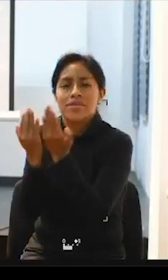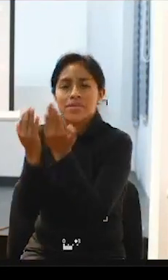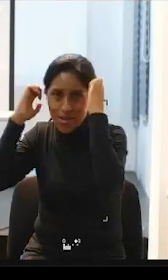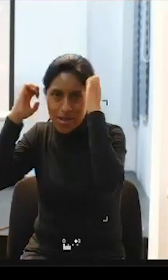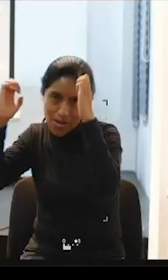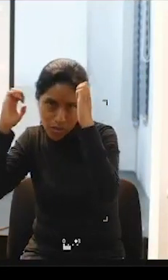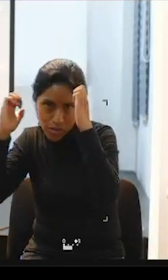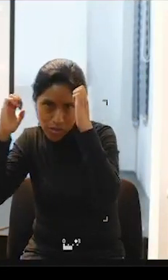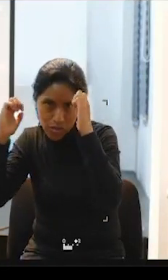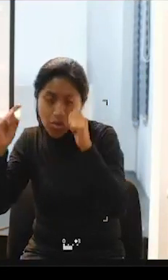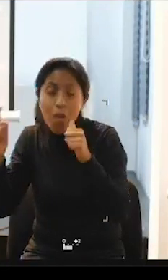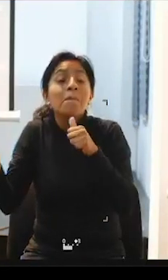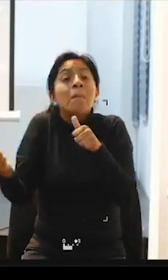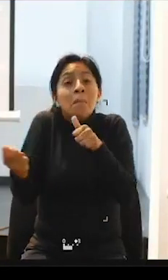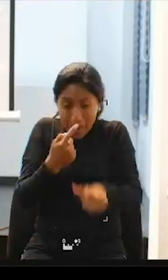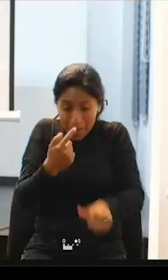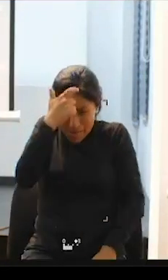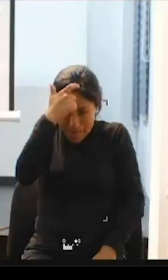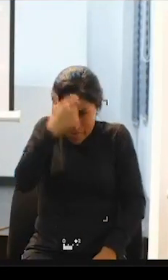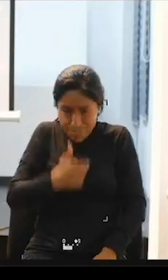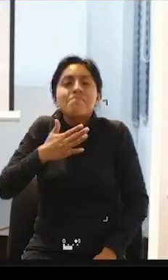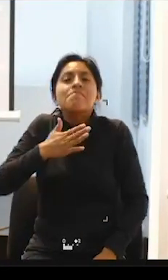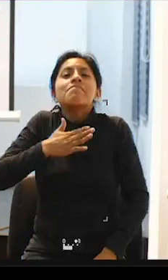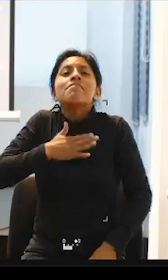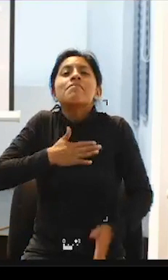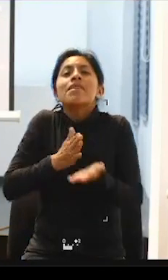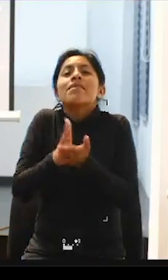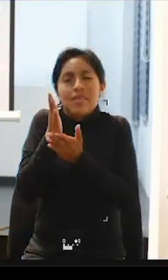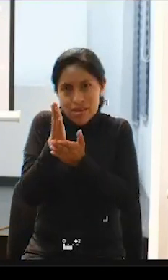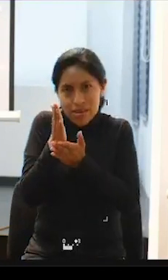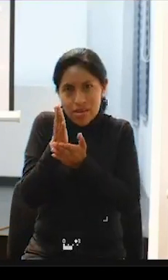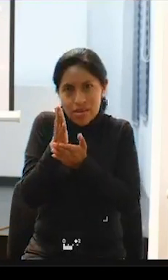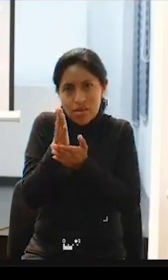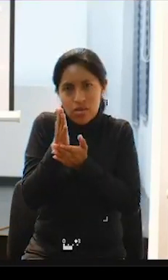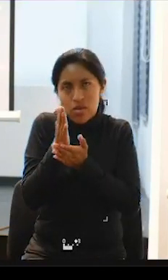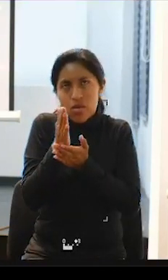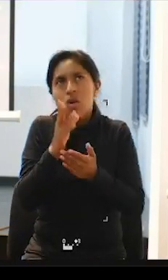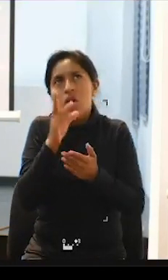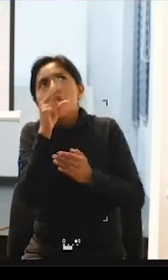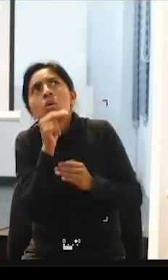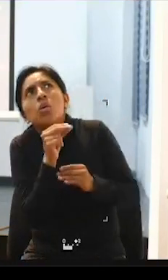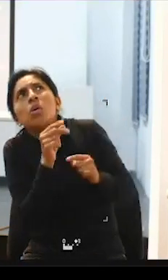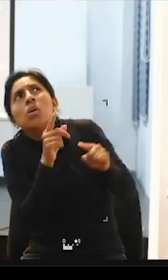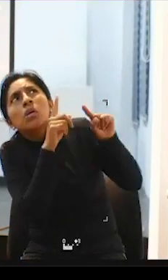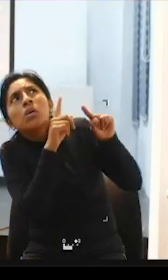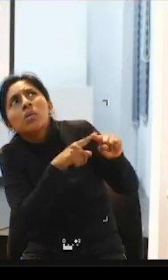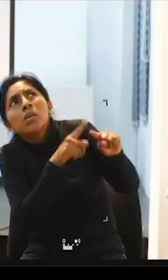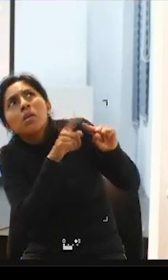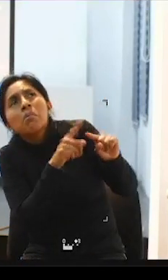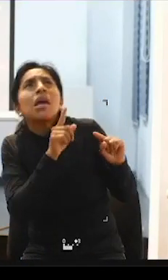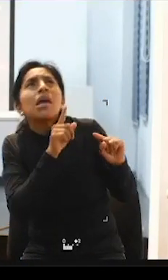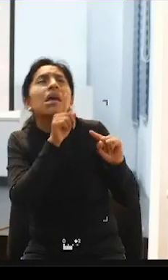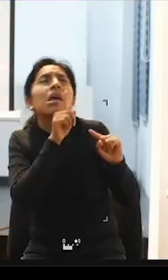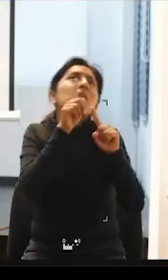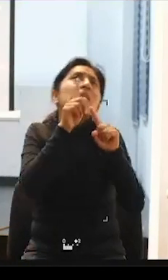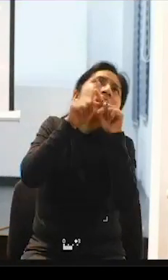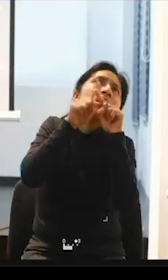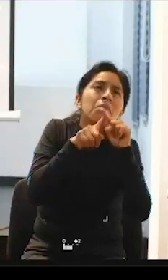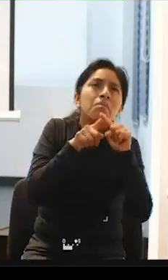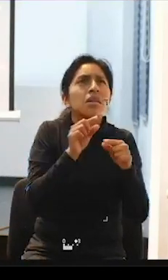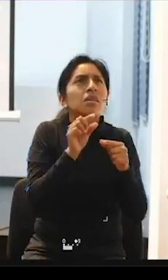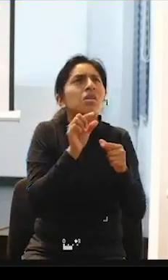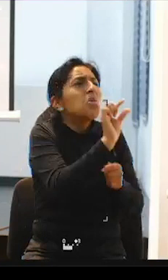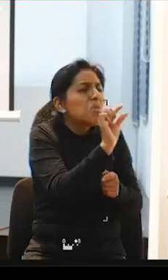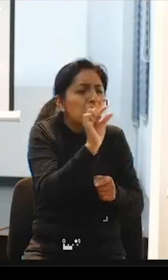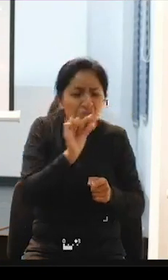desde conocernos como sujetos titulares de derechos no como bajo como lo es títolo más para ustedes